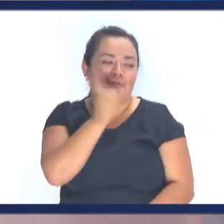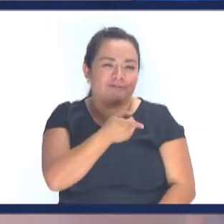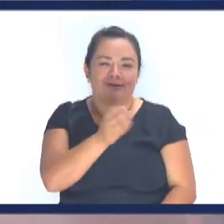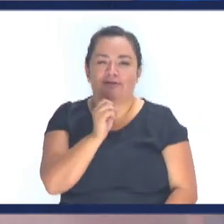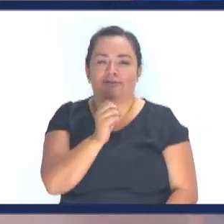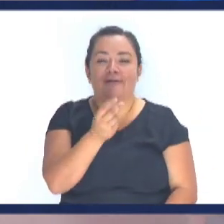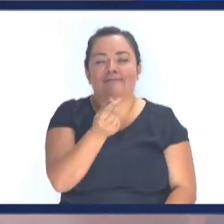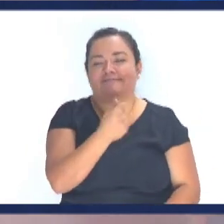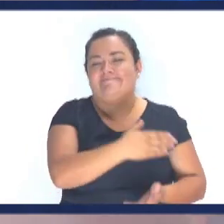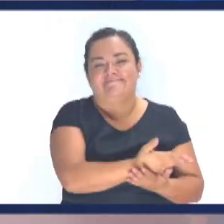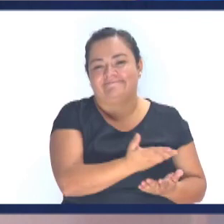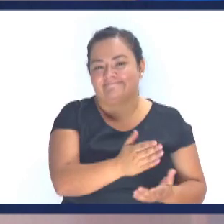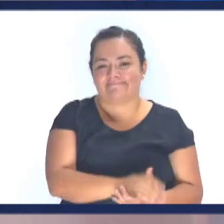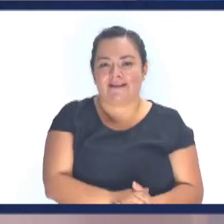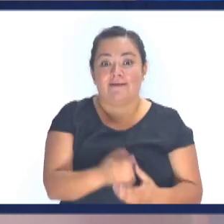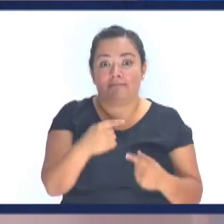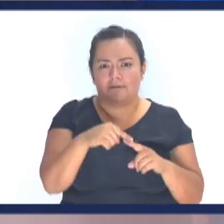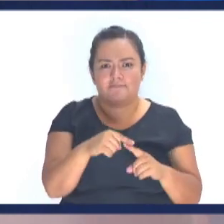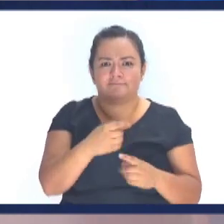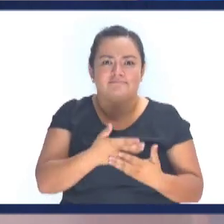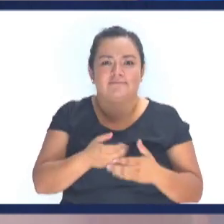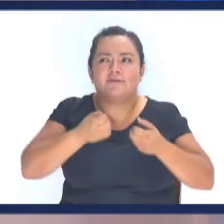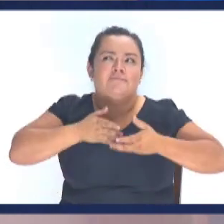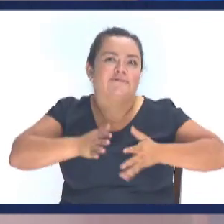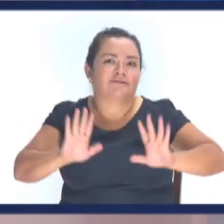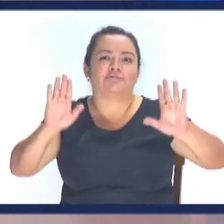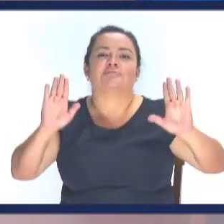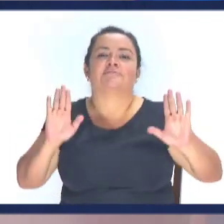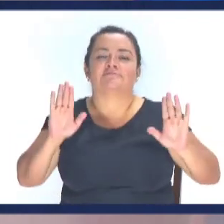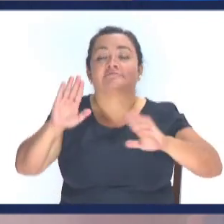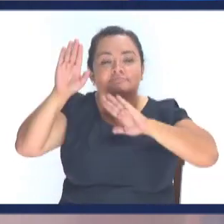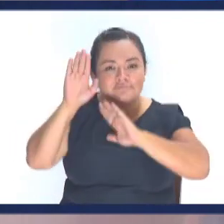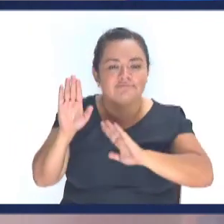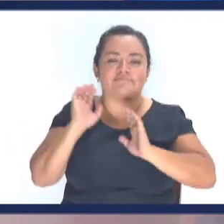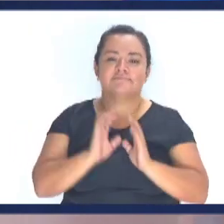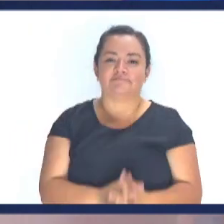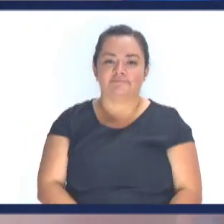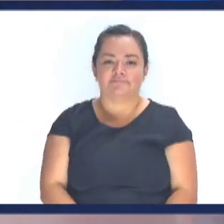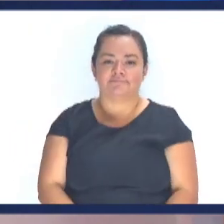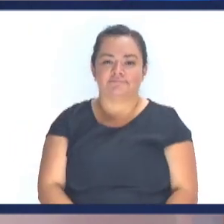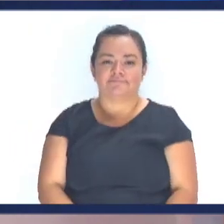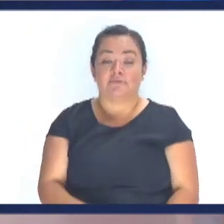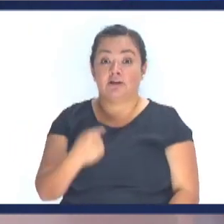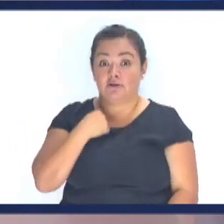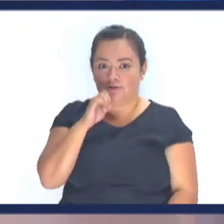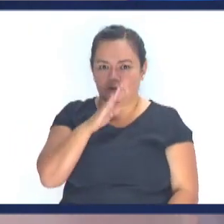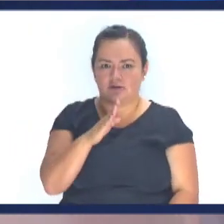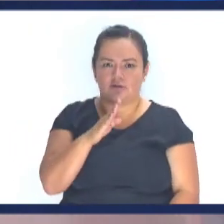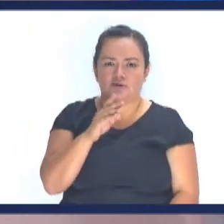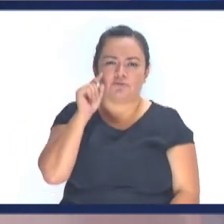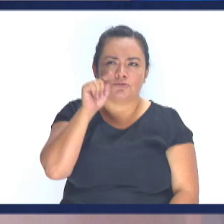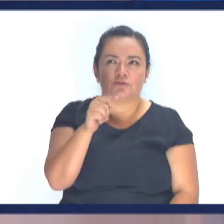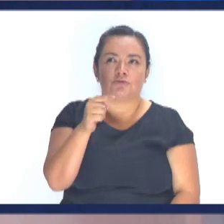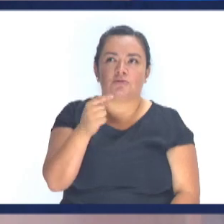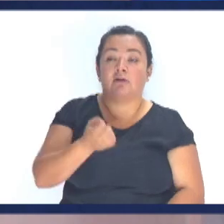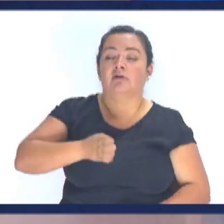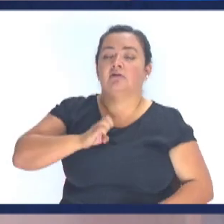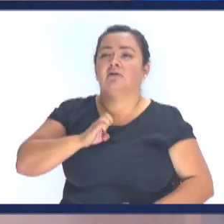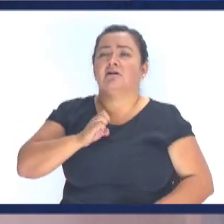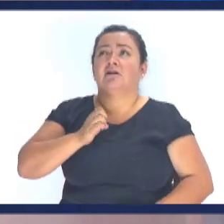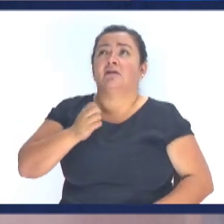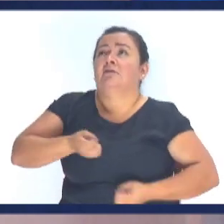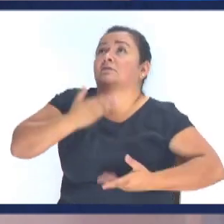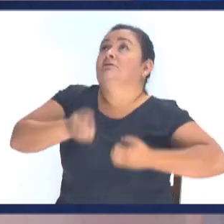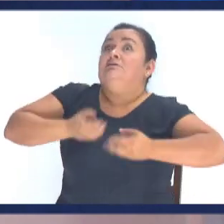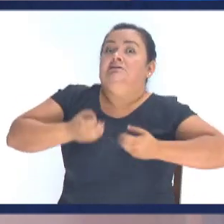regaño Por un préstamo Pero Pero Él llega con naturalidad Y con respeto Yo no te estoy diciendo Que te excedas para